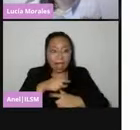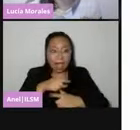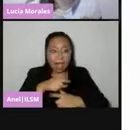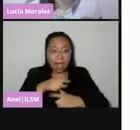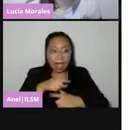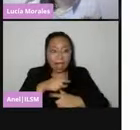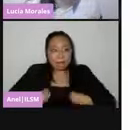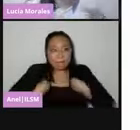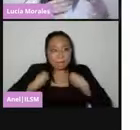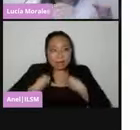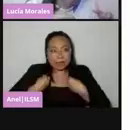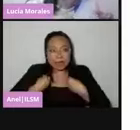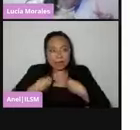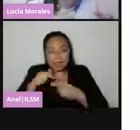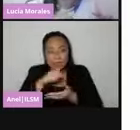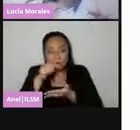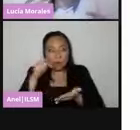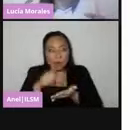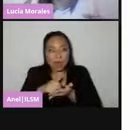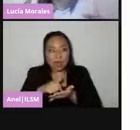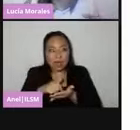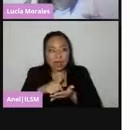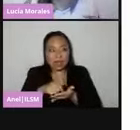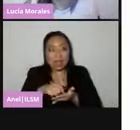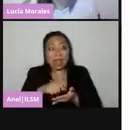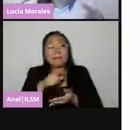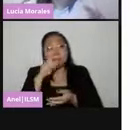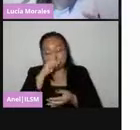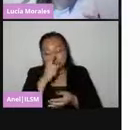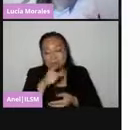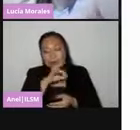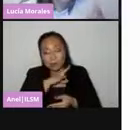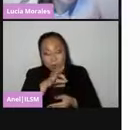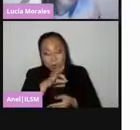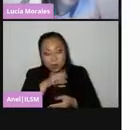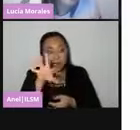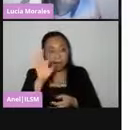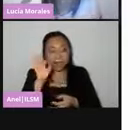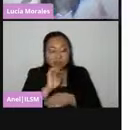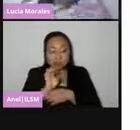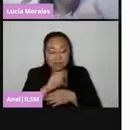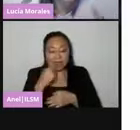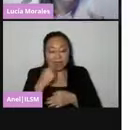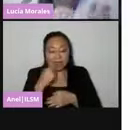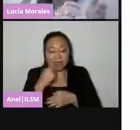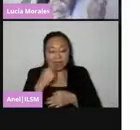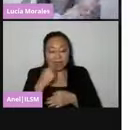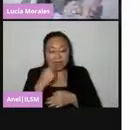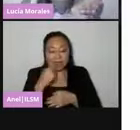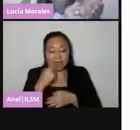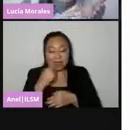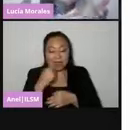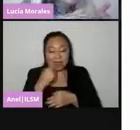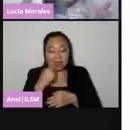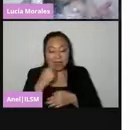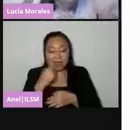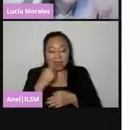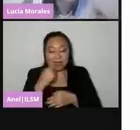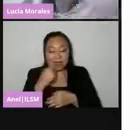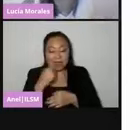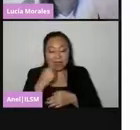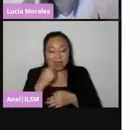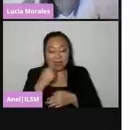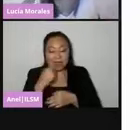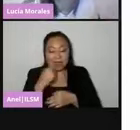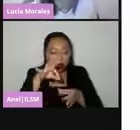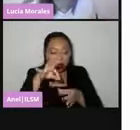sección electoral. Y para ser funcionario o funcionario de casilla de esa sección, en consecuencia, deben de tener en su credencial electoral, debe de